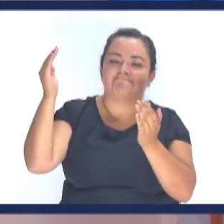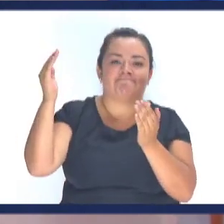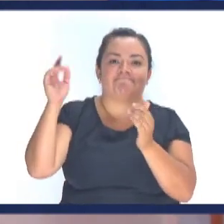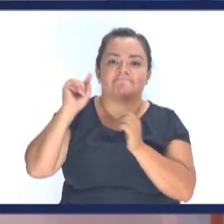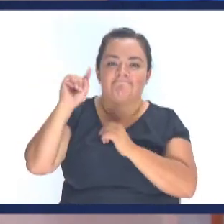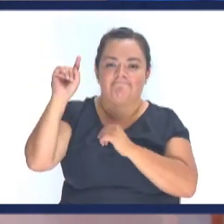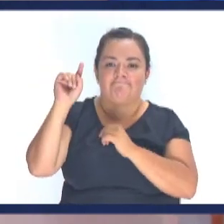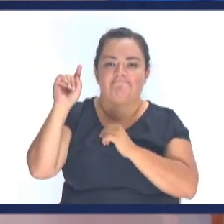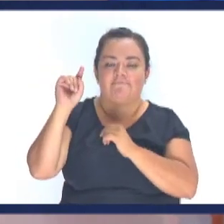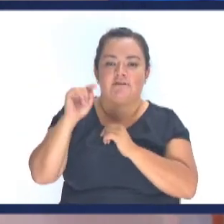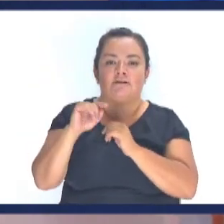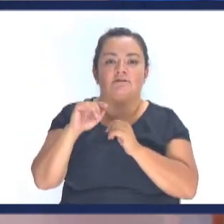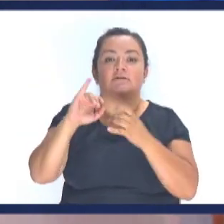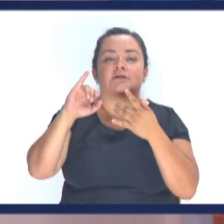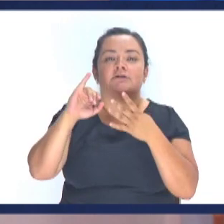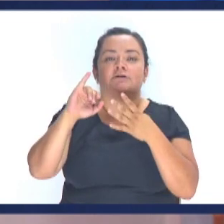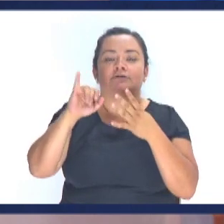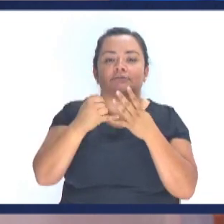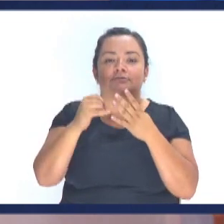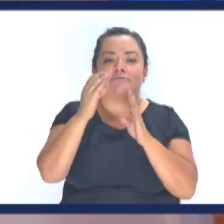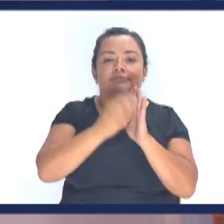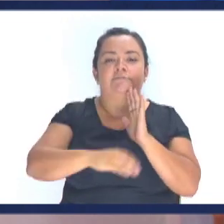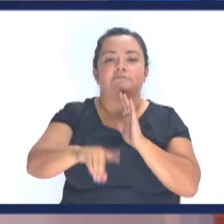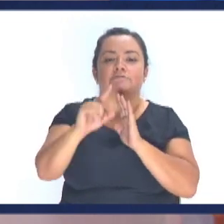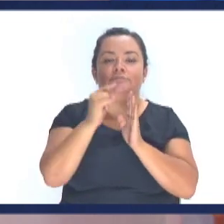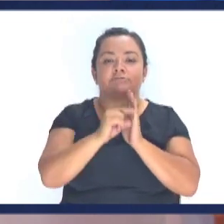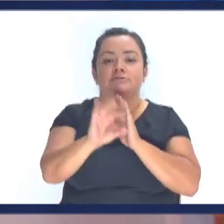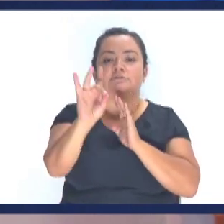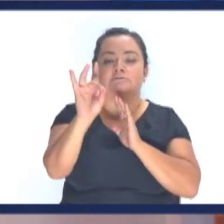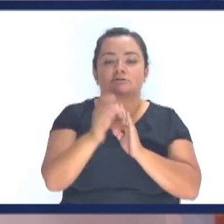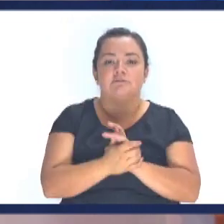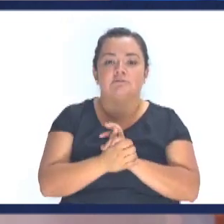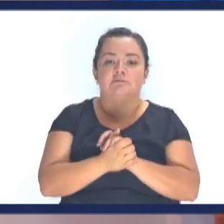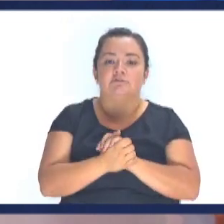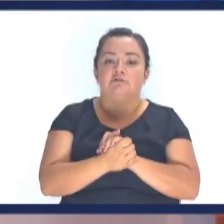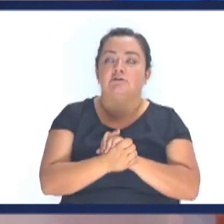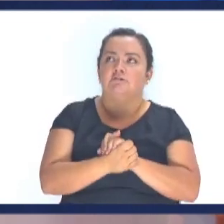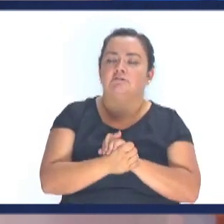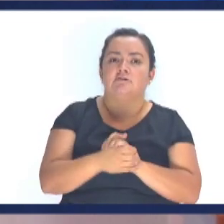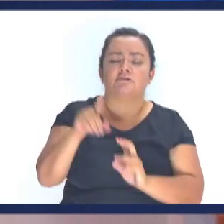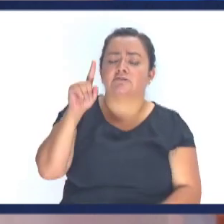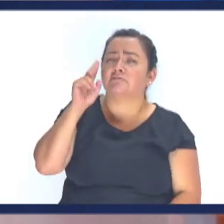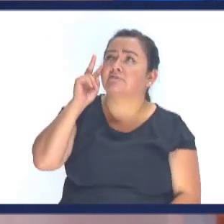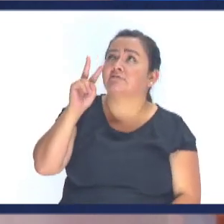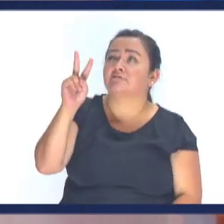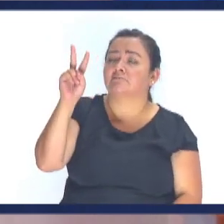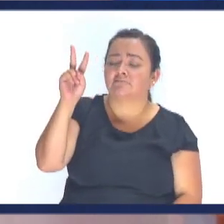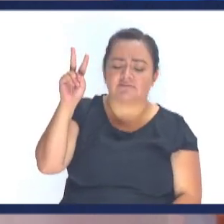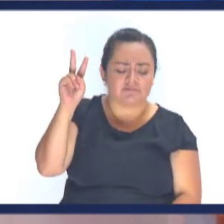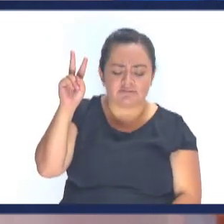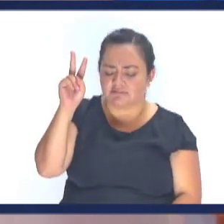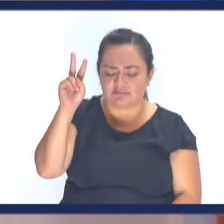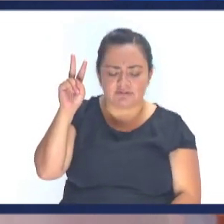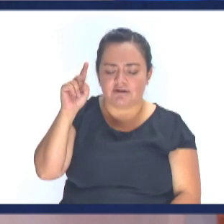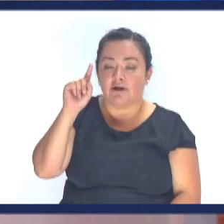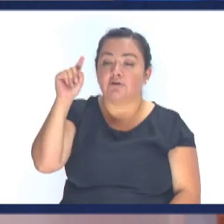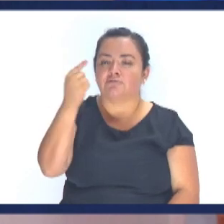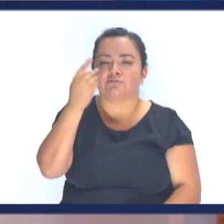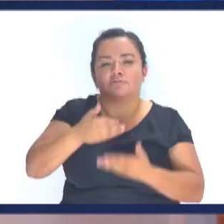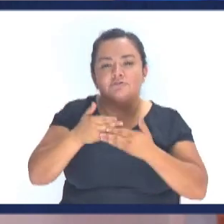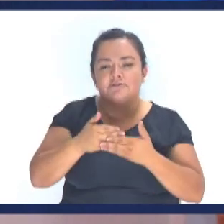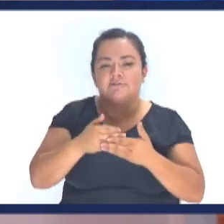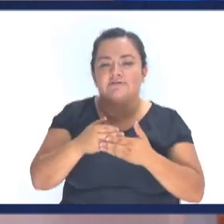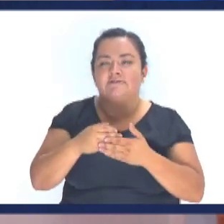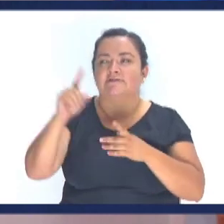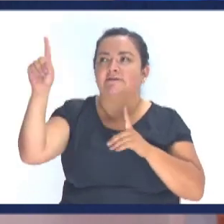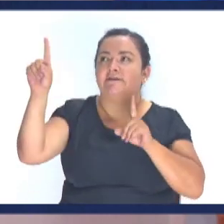sustancia Y luego dice Juan 1.8 Si lo quiere leer conmigo Una vez más por favor A Dios nadie le vio jamás El unigénito Hijo El que está